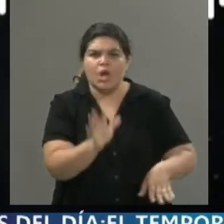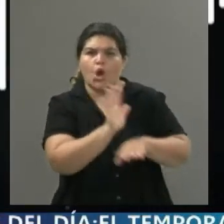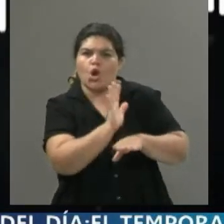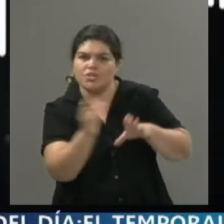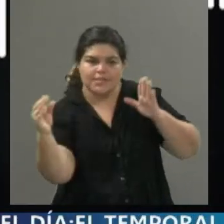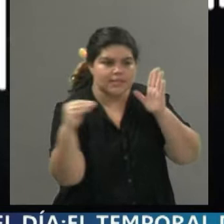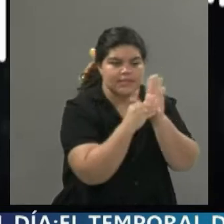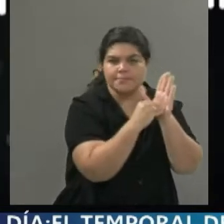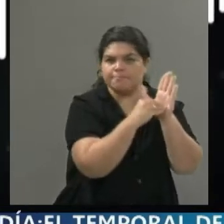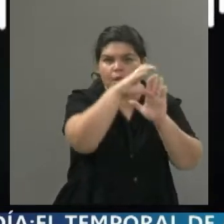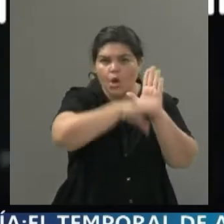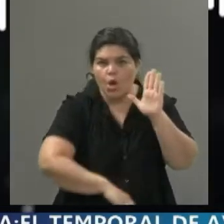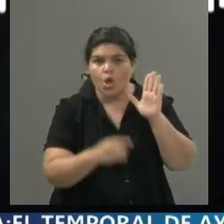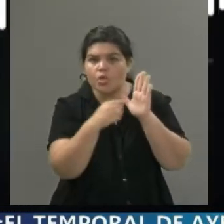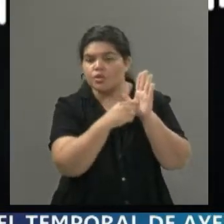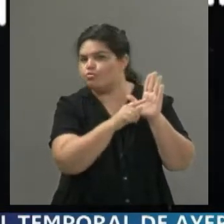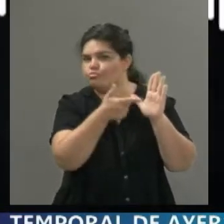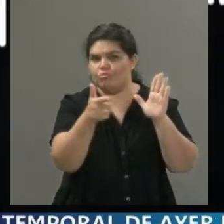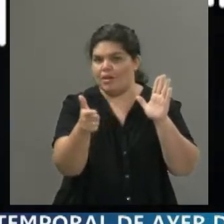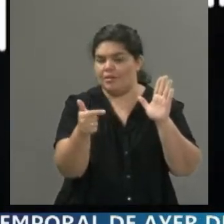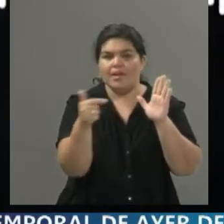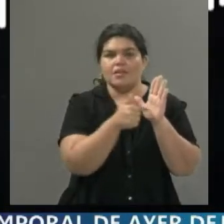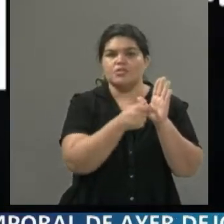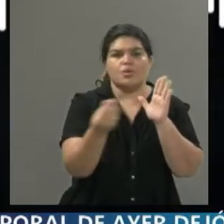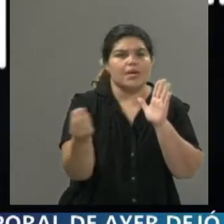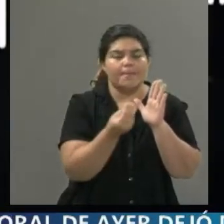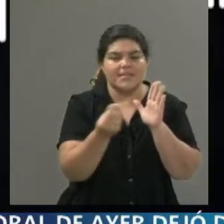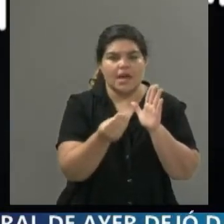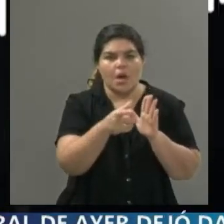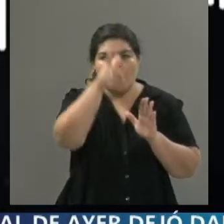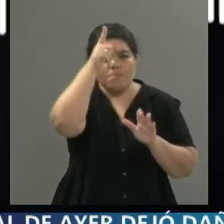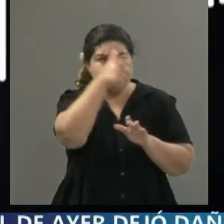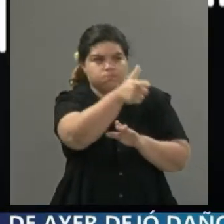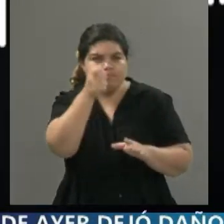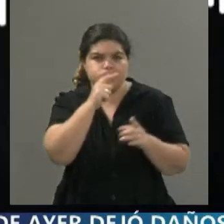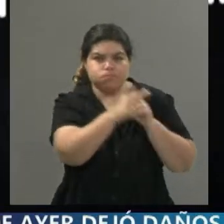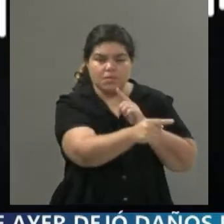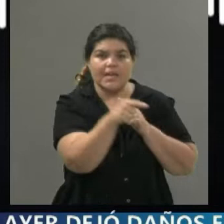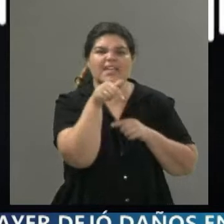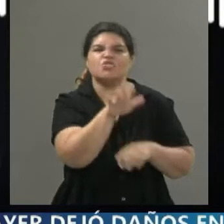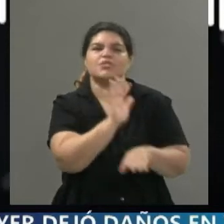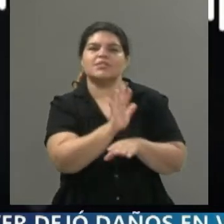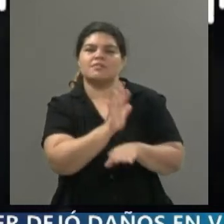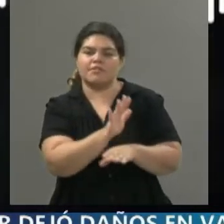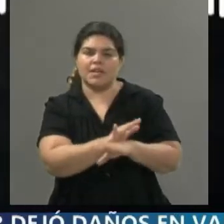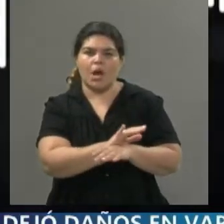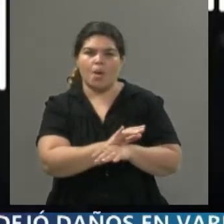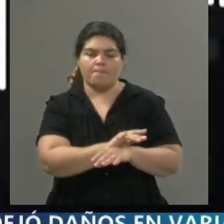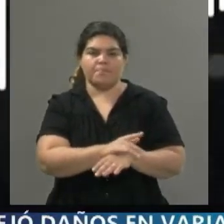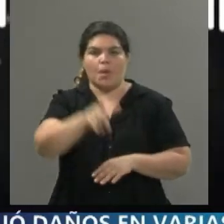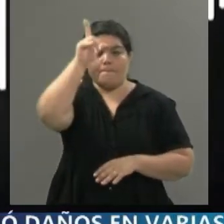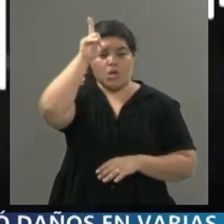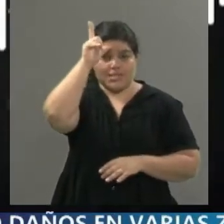entiende en el sentido del gatillo fácil la animosidad de aquel que tiene el monopolio de la fuerza pública